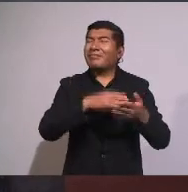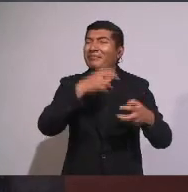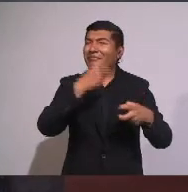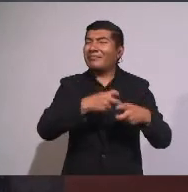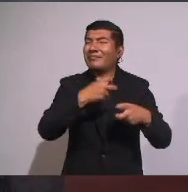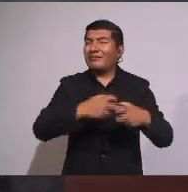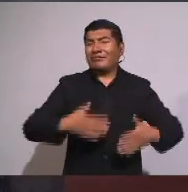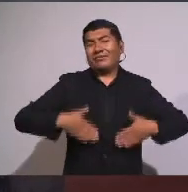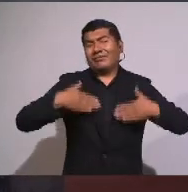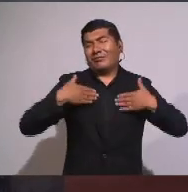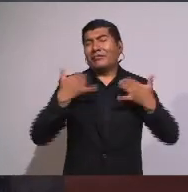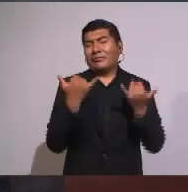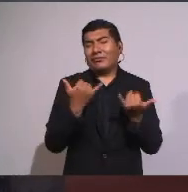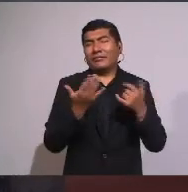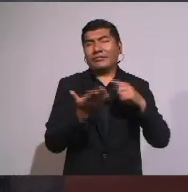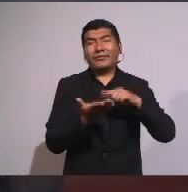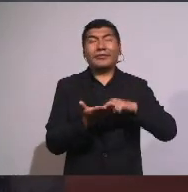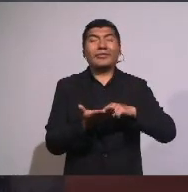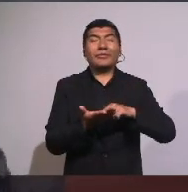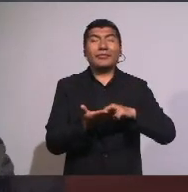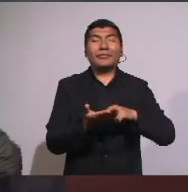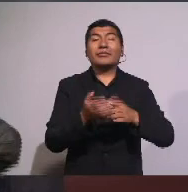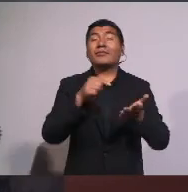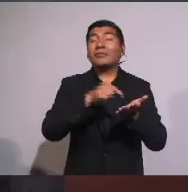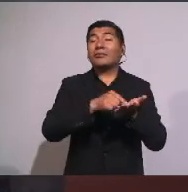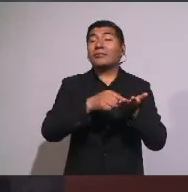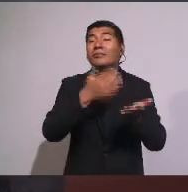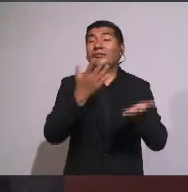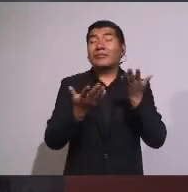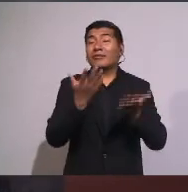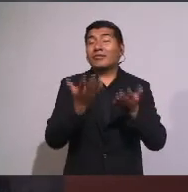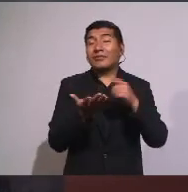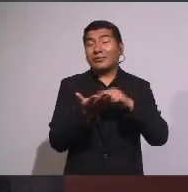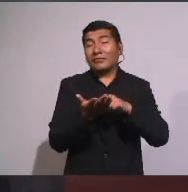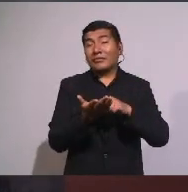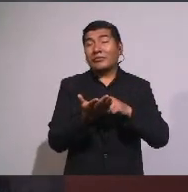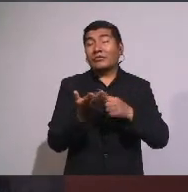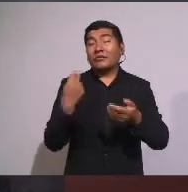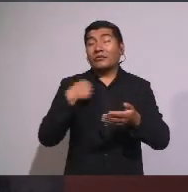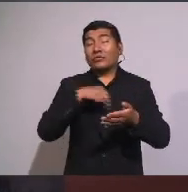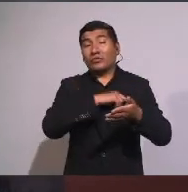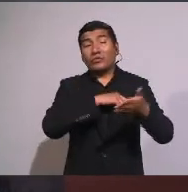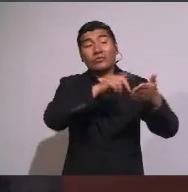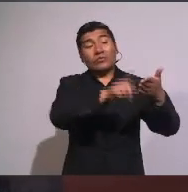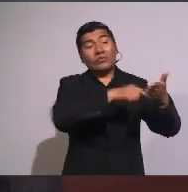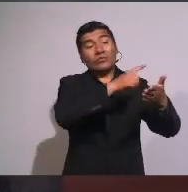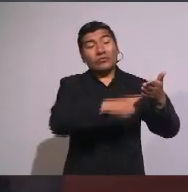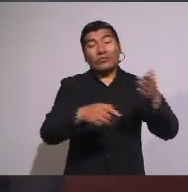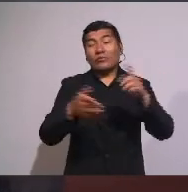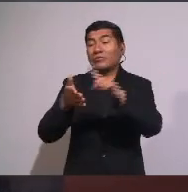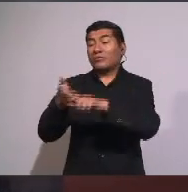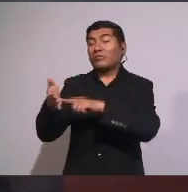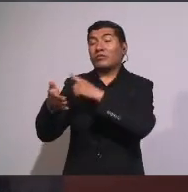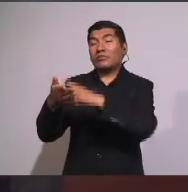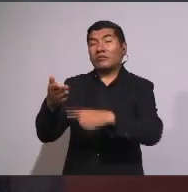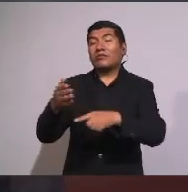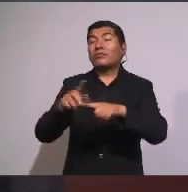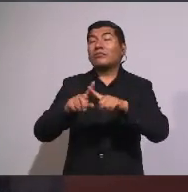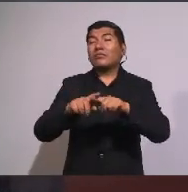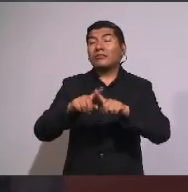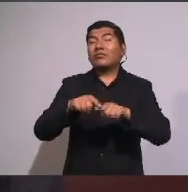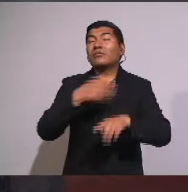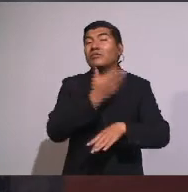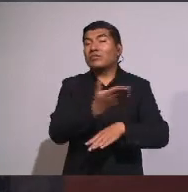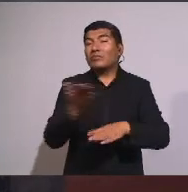Hoy en día Eso puede ser así Si juzgamos Tales cosas Según los criterios Del